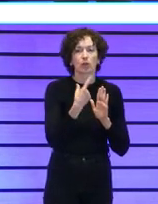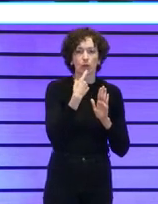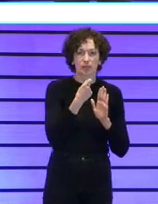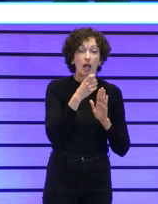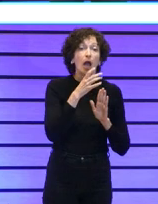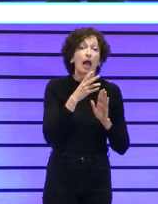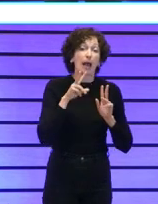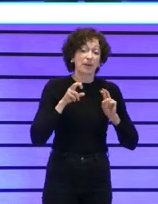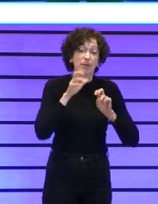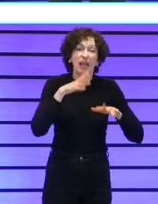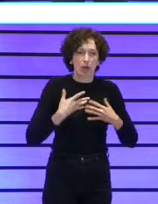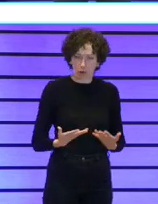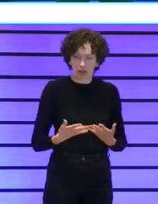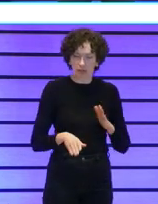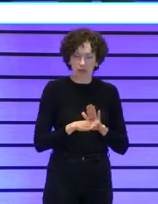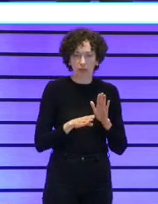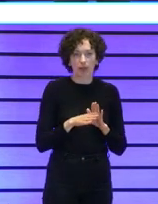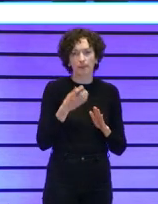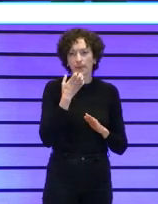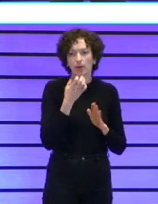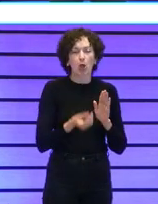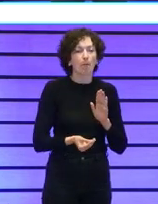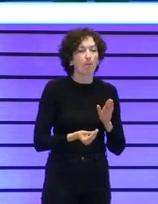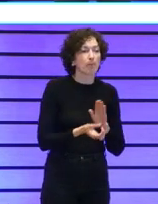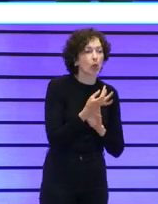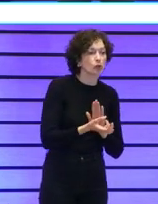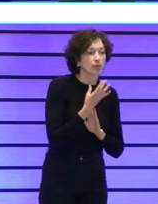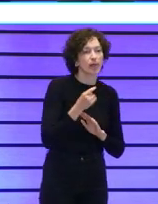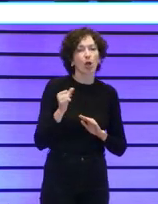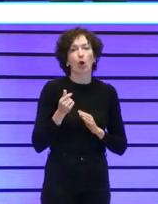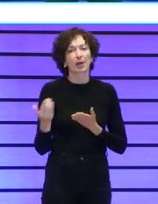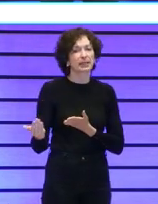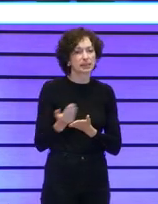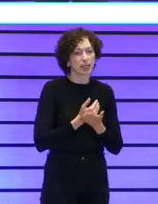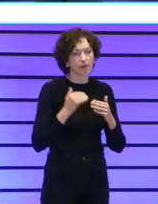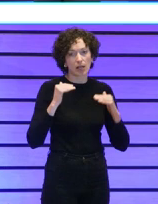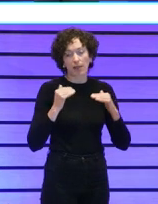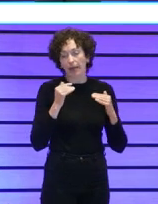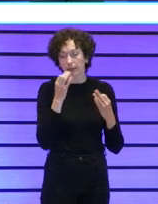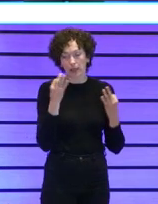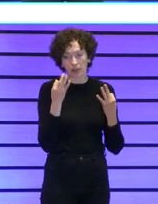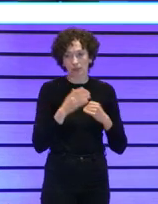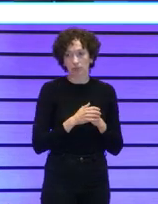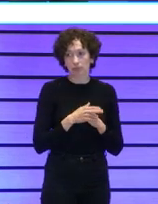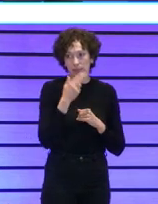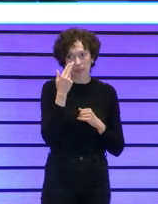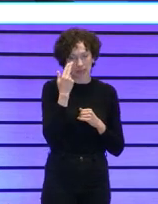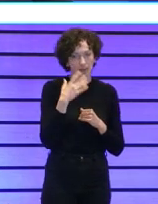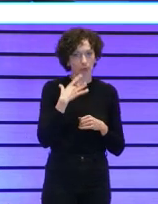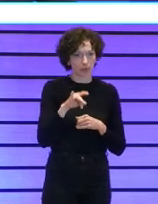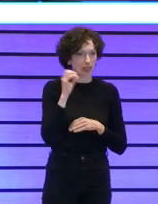que entiendan ¿vale? pues lo que es la productividad o lo que es la rentabilidad o lo que bueno en realidad esto es muy interesante daría para otra ¿eh?